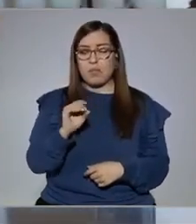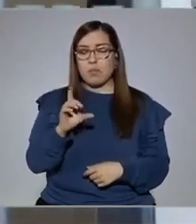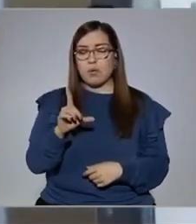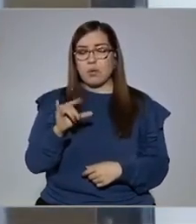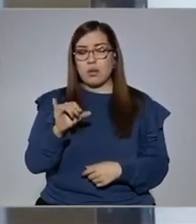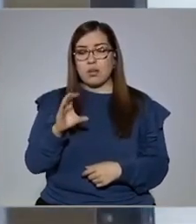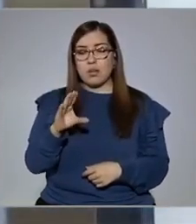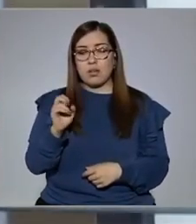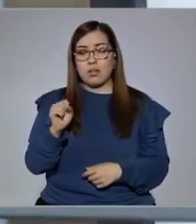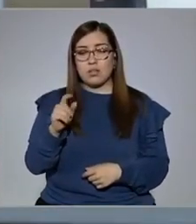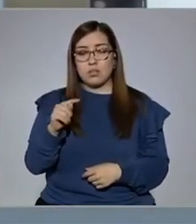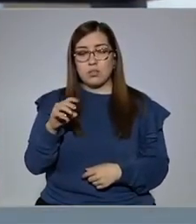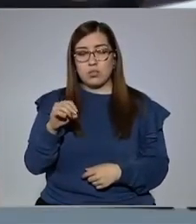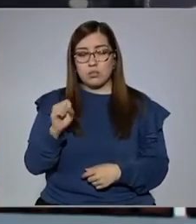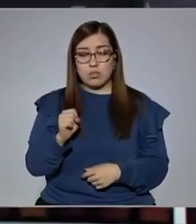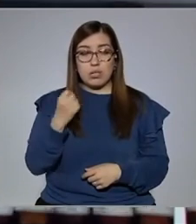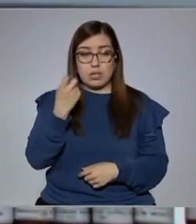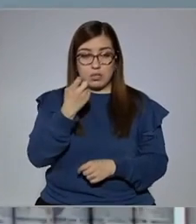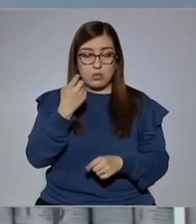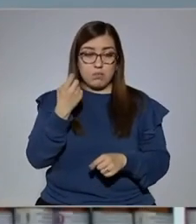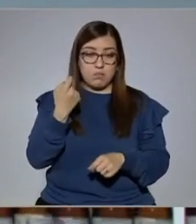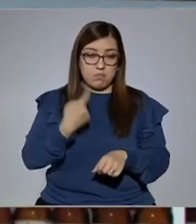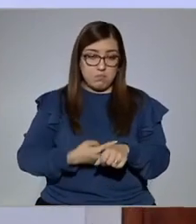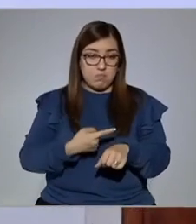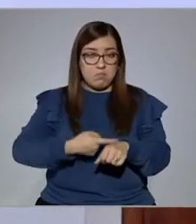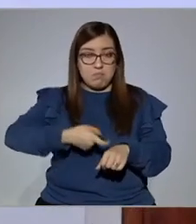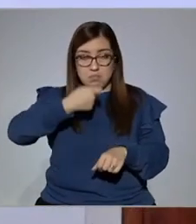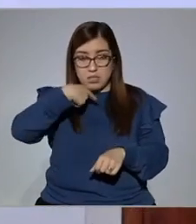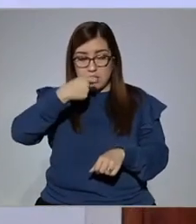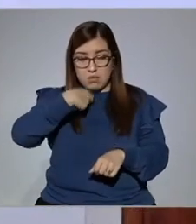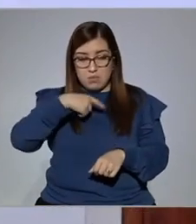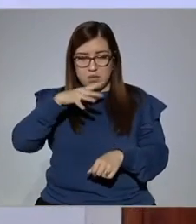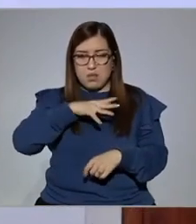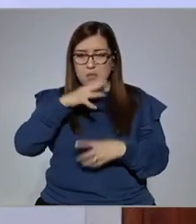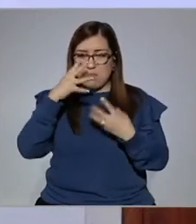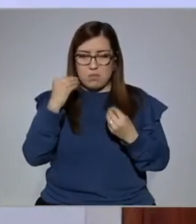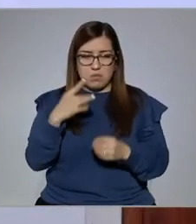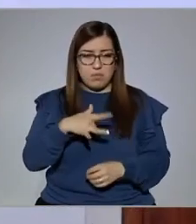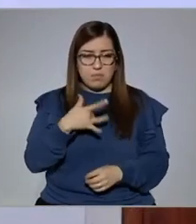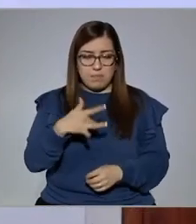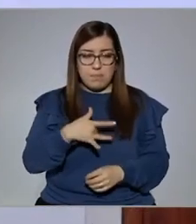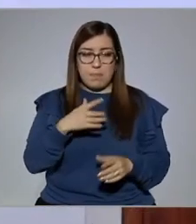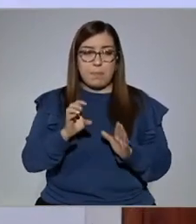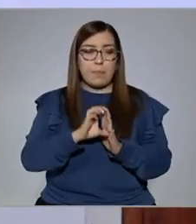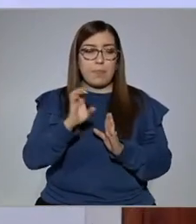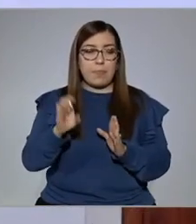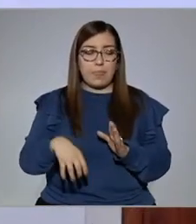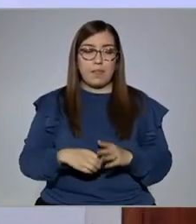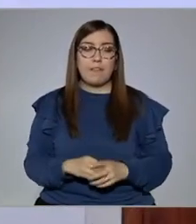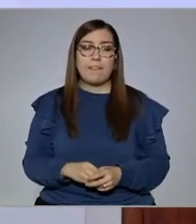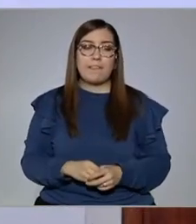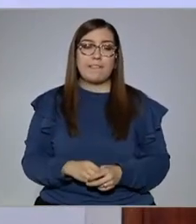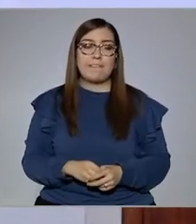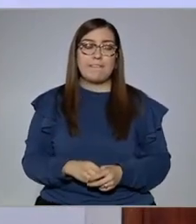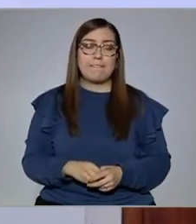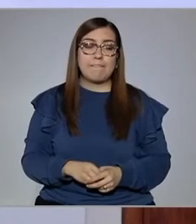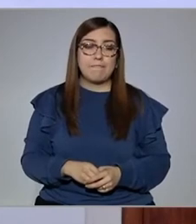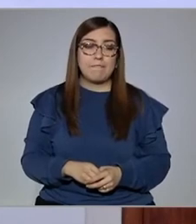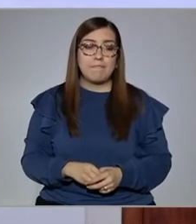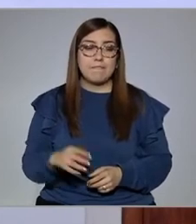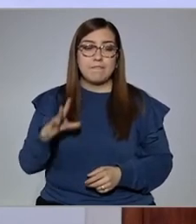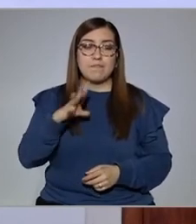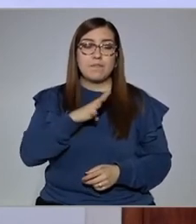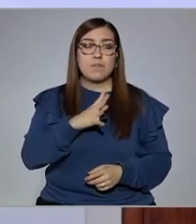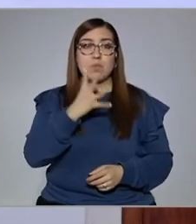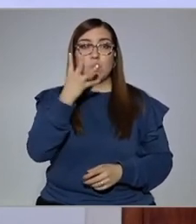Y estos medicamentos tienen muchísimos síntomas. Por ejemplo, recuerdo el dato de que arsénico malum tiene 4.000